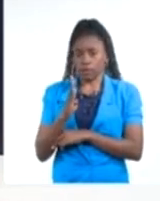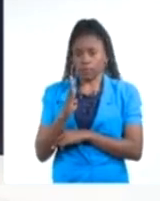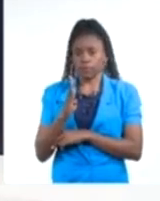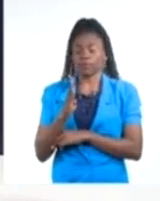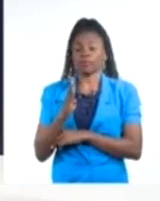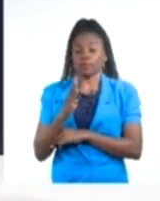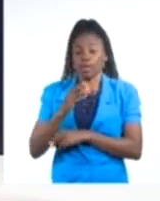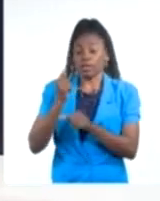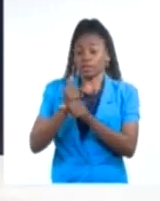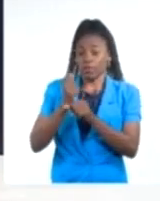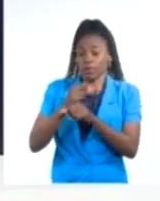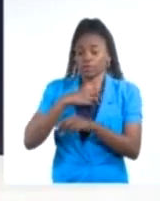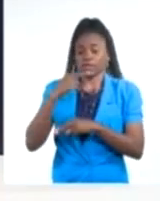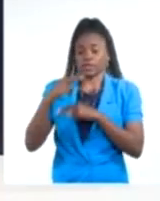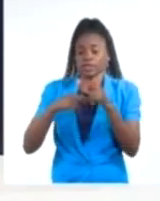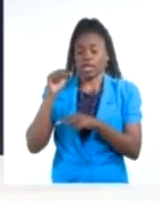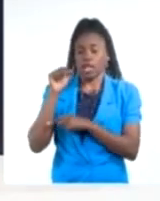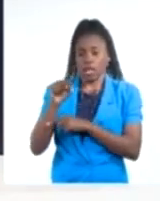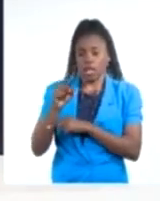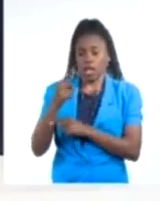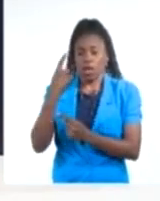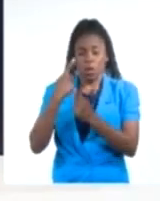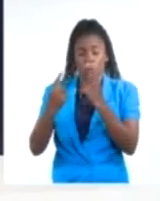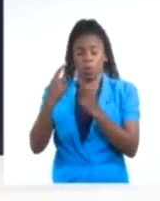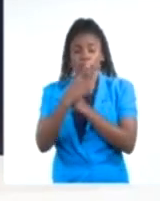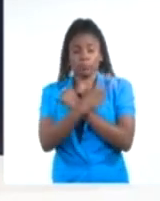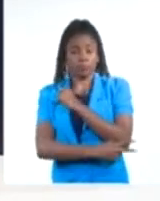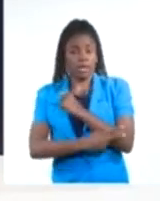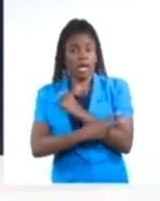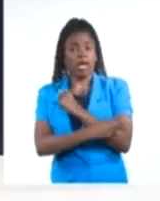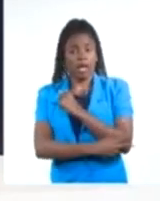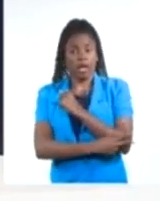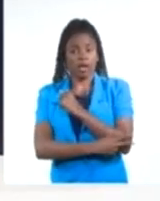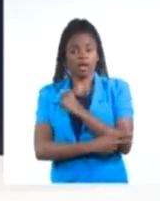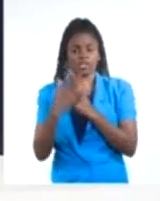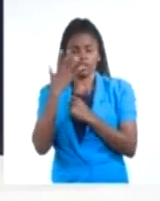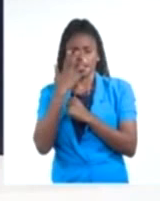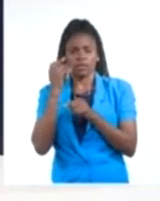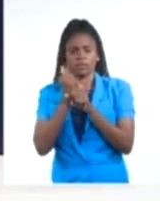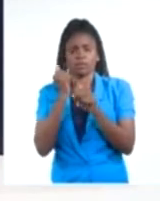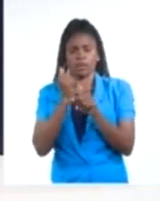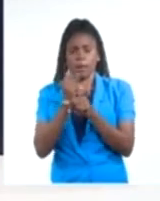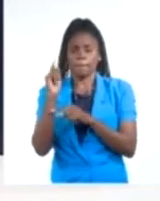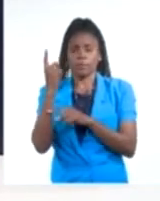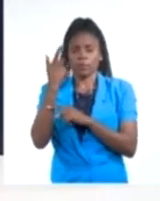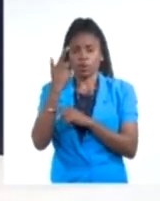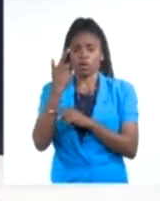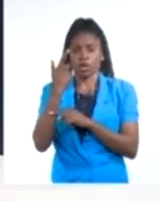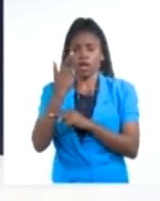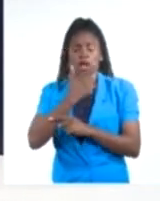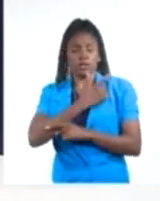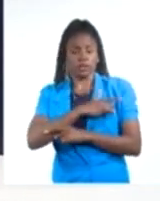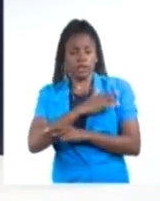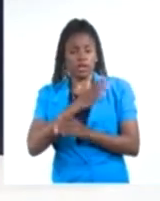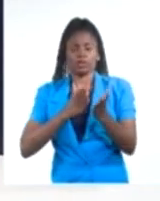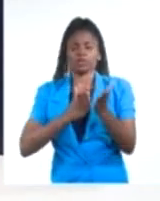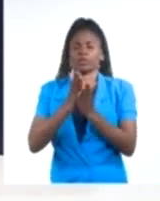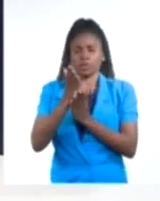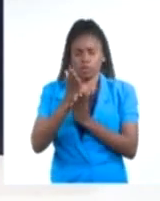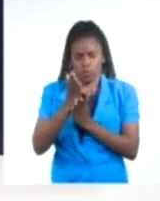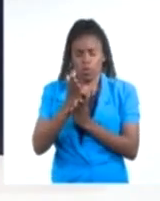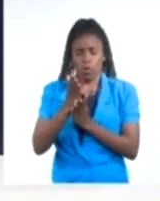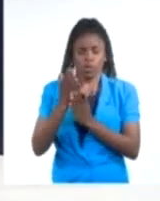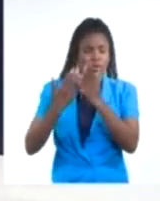en ese sentido. Ninguno de los países, obviamente, ha sido elegido al azar. El primero fue a Argentina, dándole continuidad a una